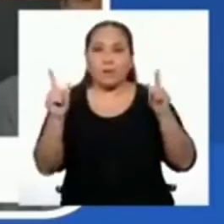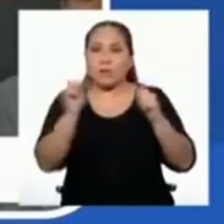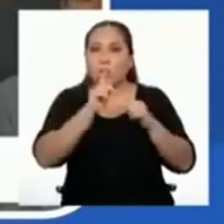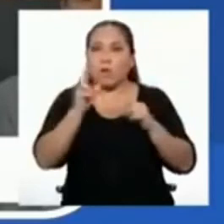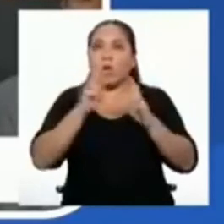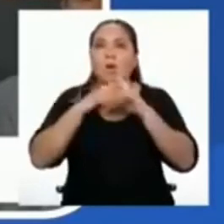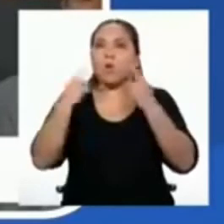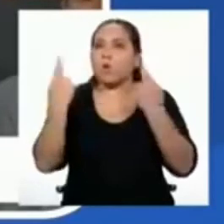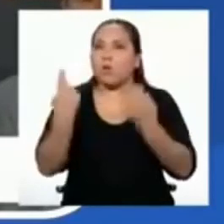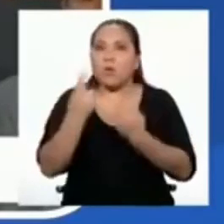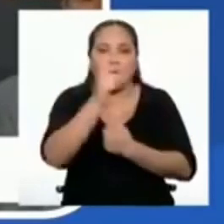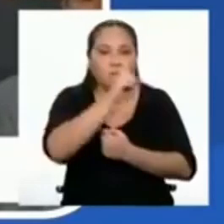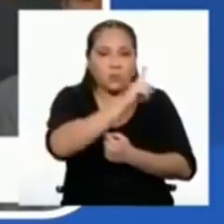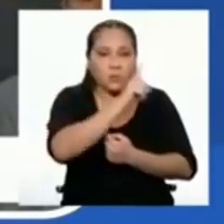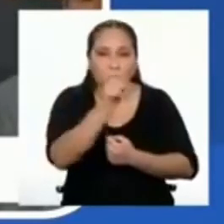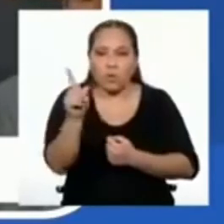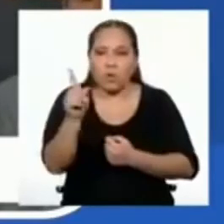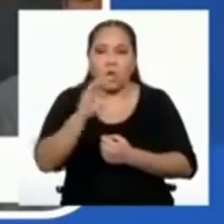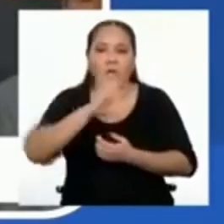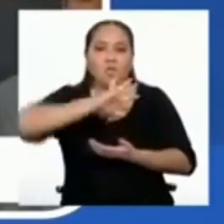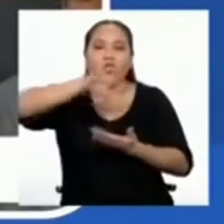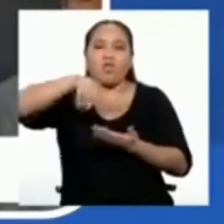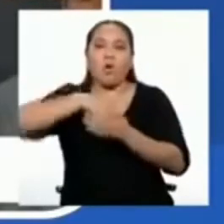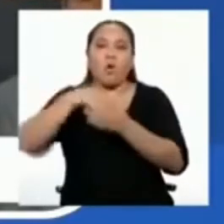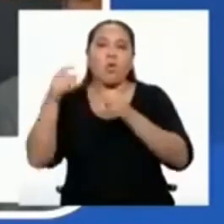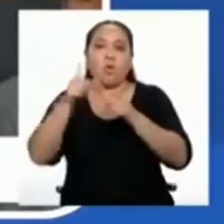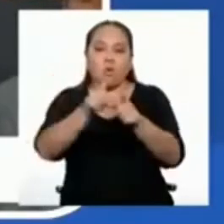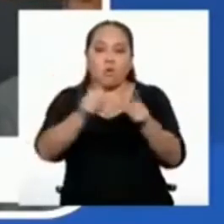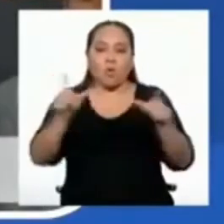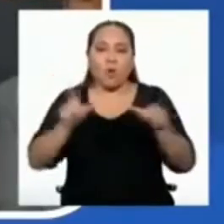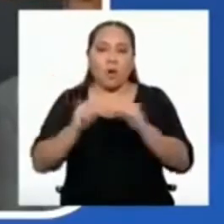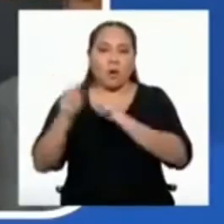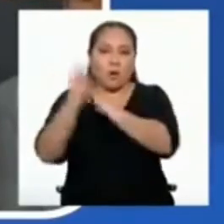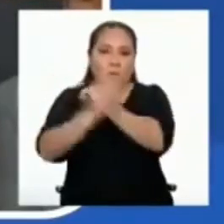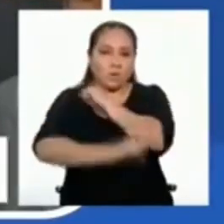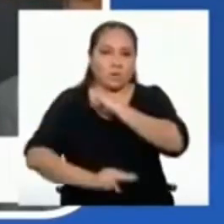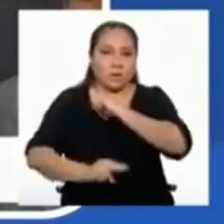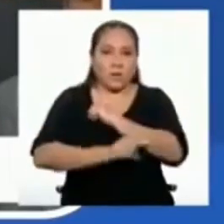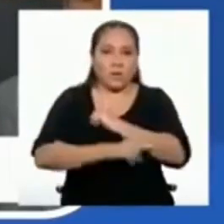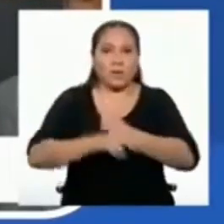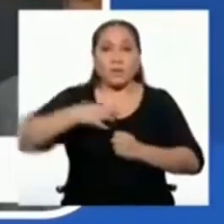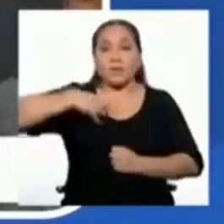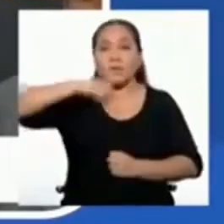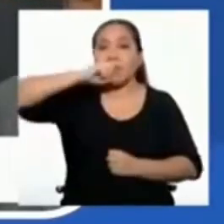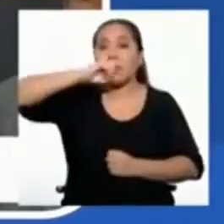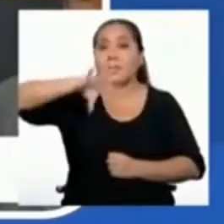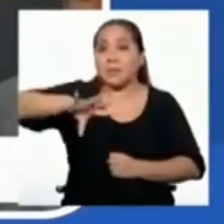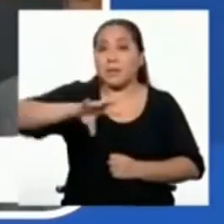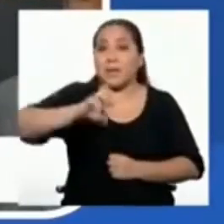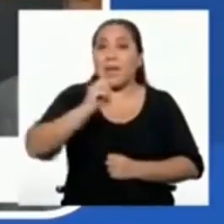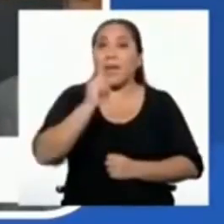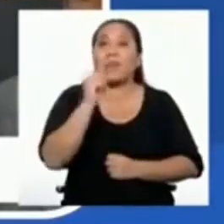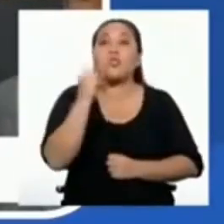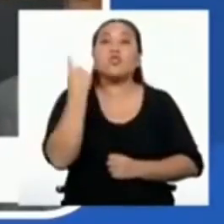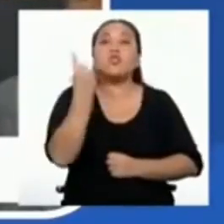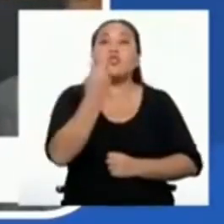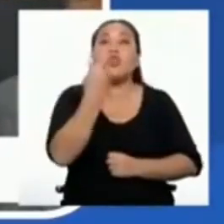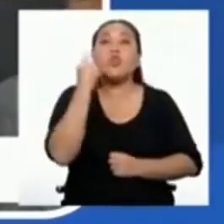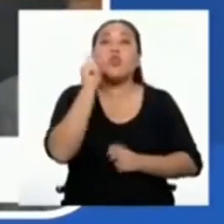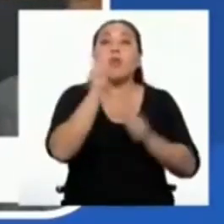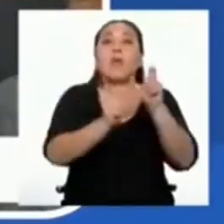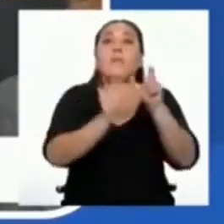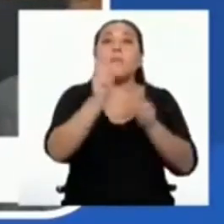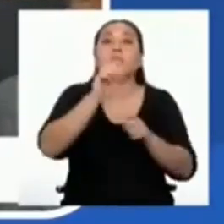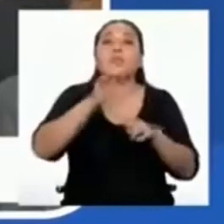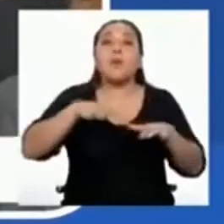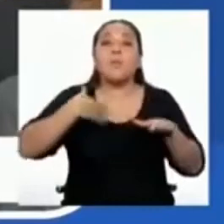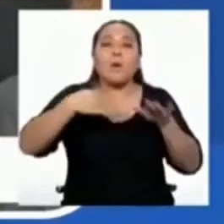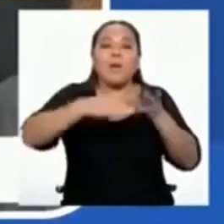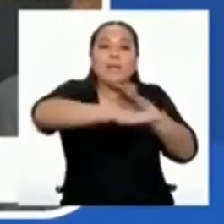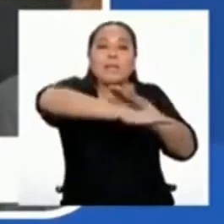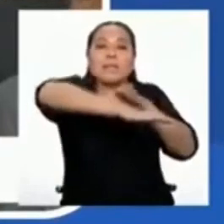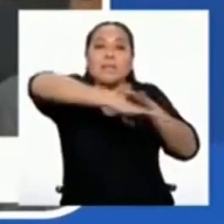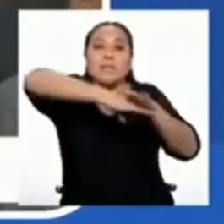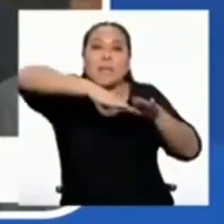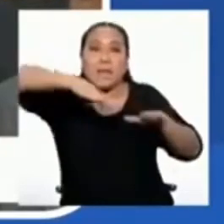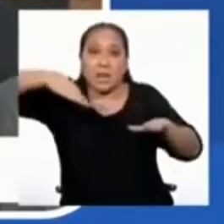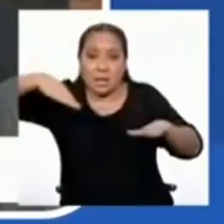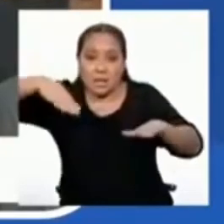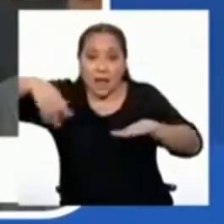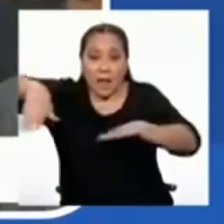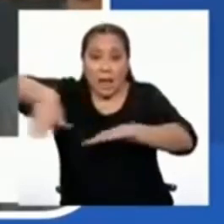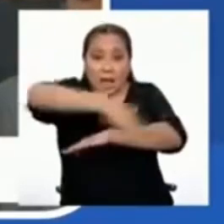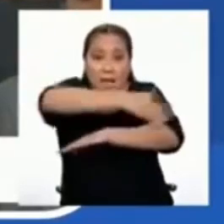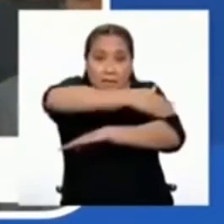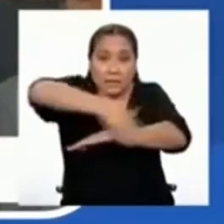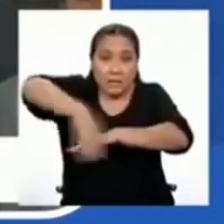nacional. Se establece que las personas únicamente pueden circular por las vías de uso